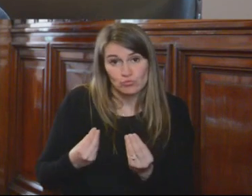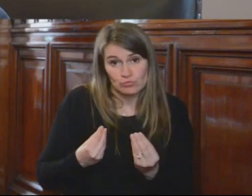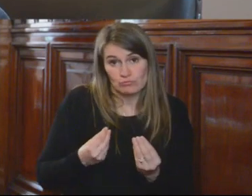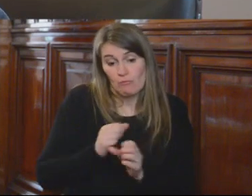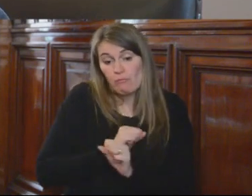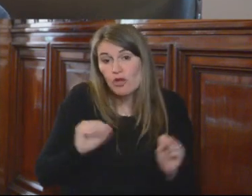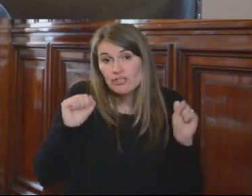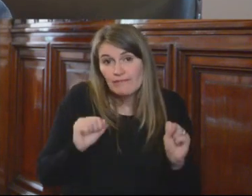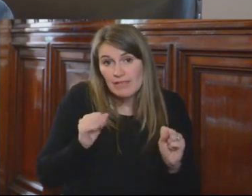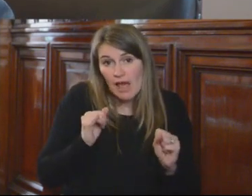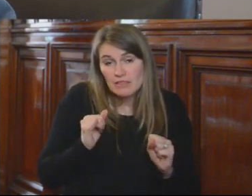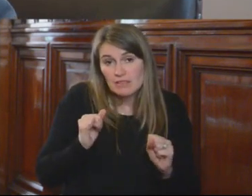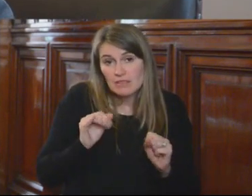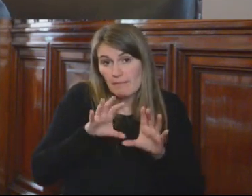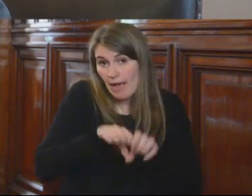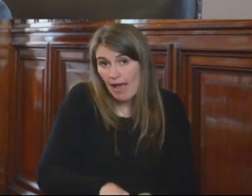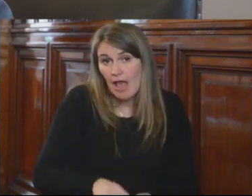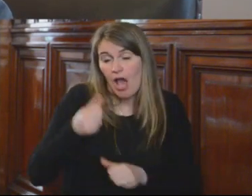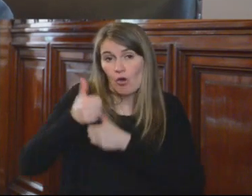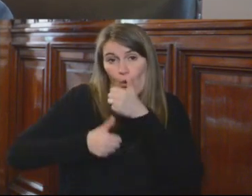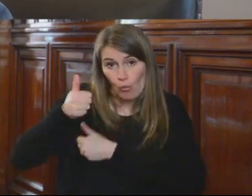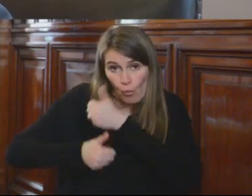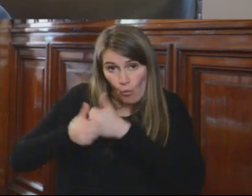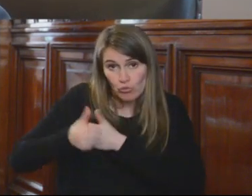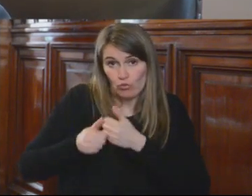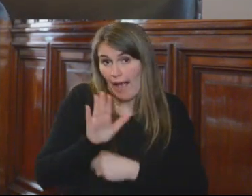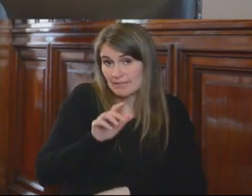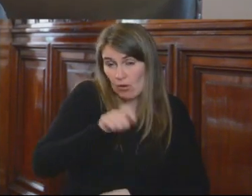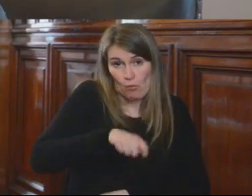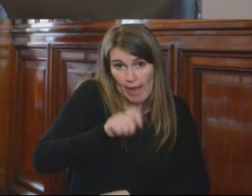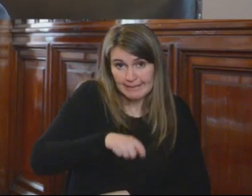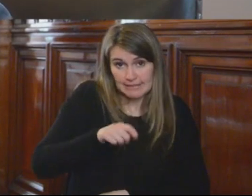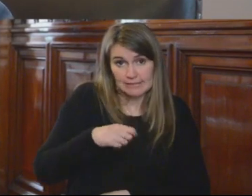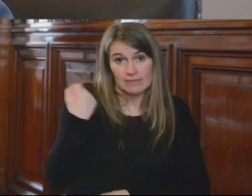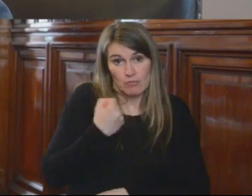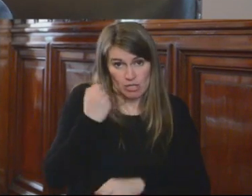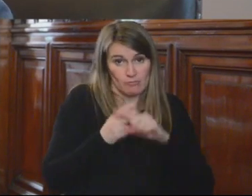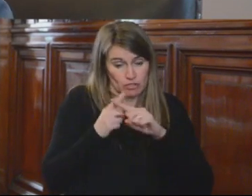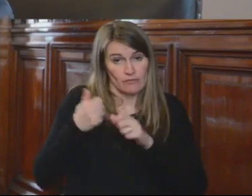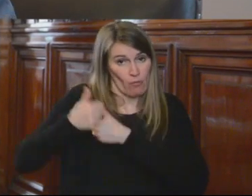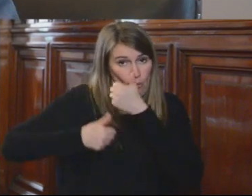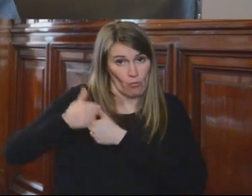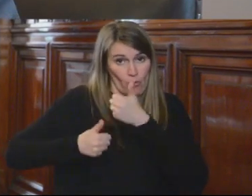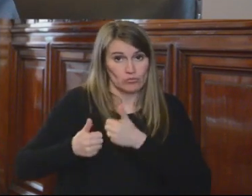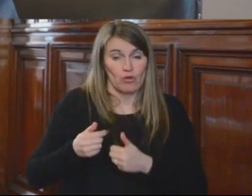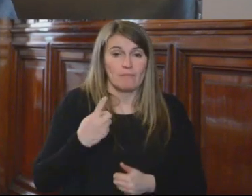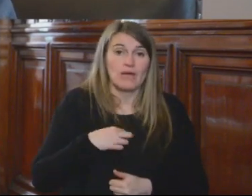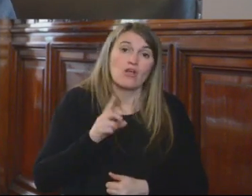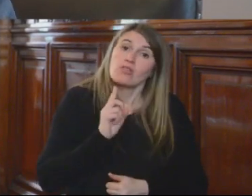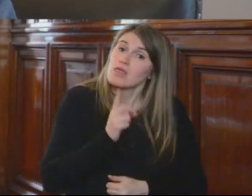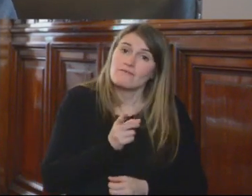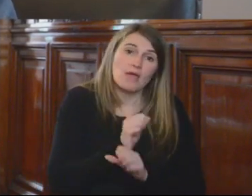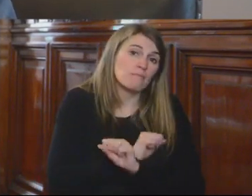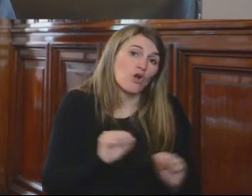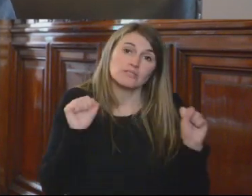se vaya a ocupar a través del concurso, como parte de la carrera judicial, que eso es muy positivo, pero que haya la posibilidad, el